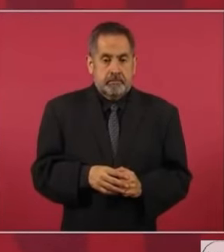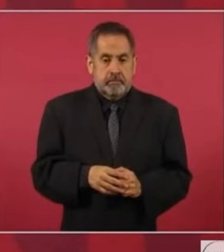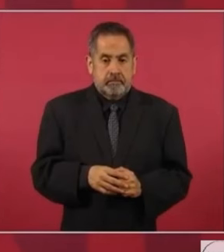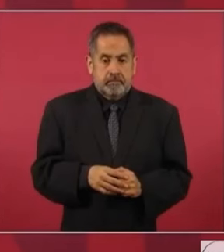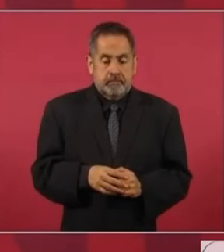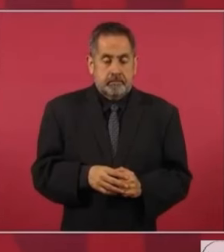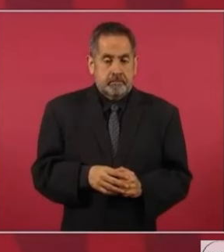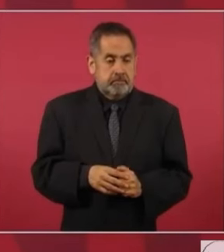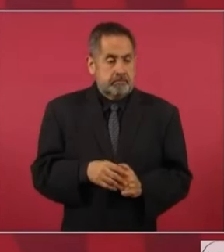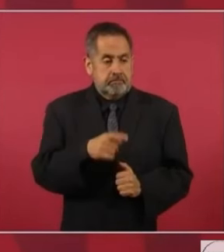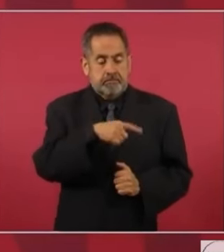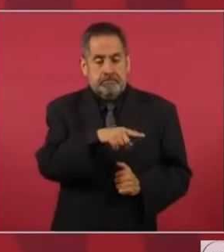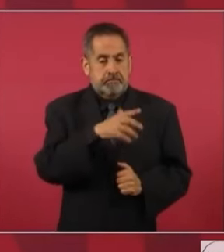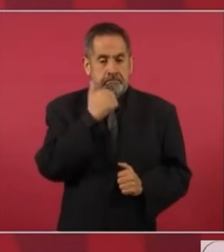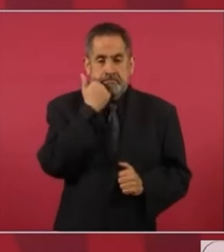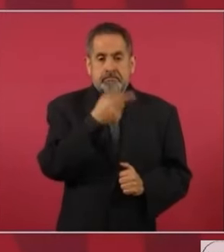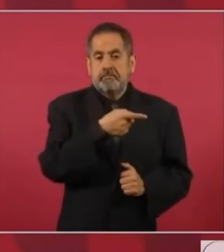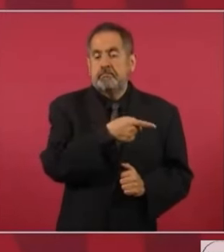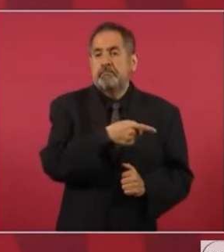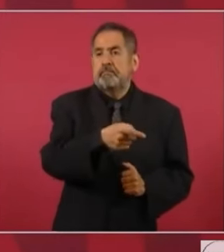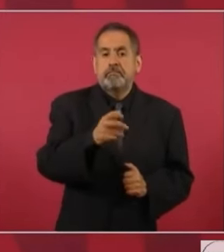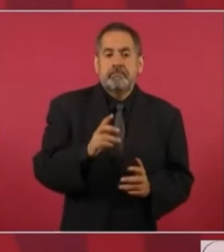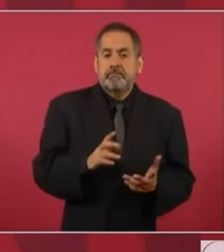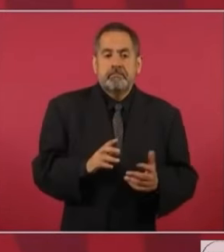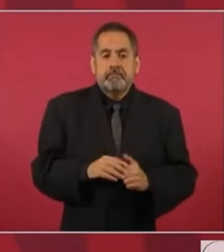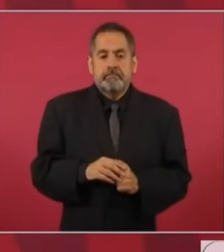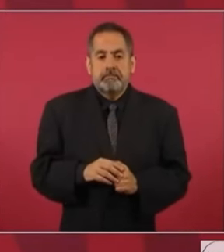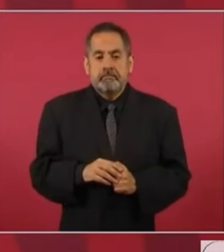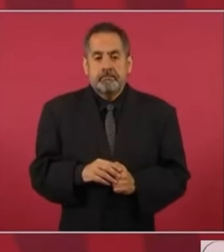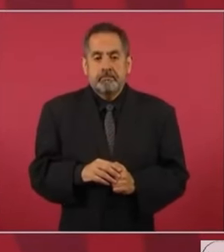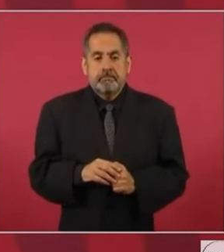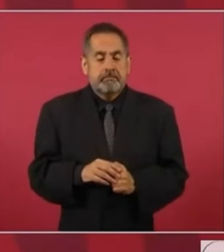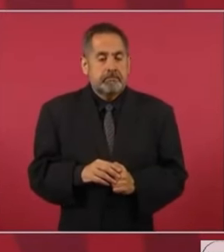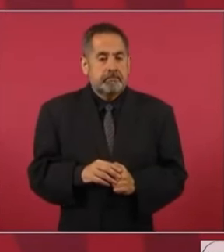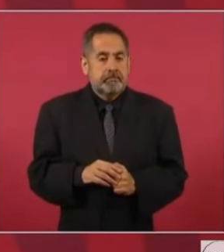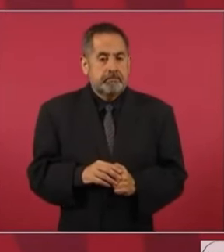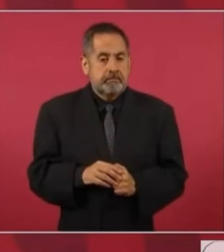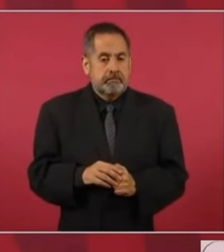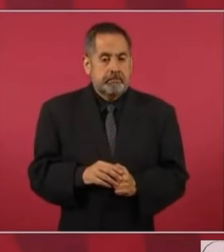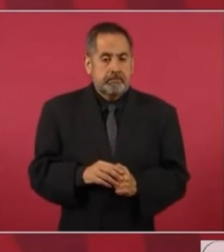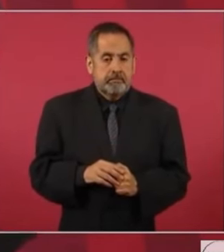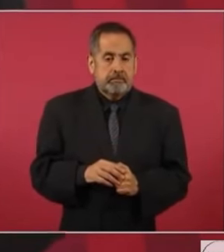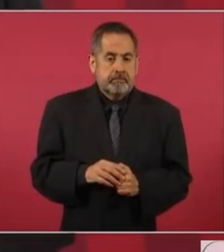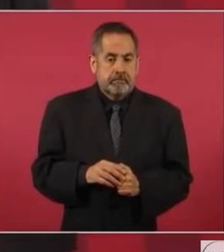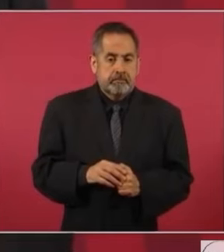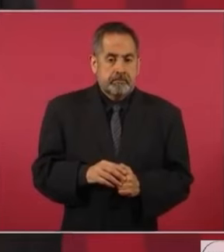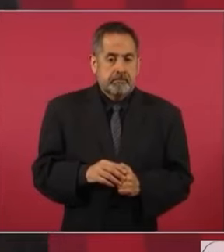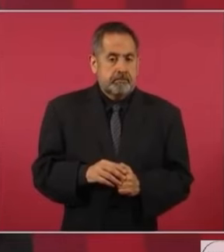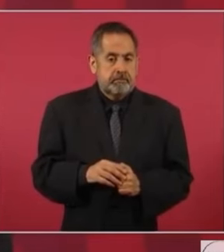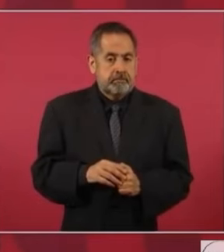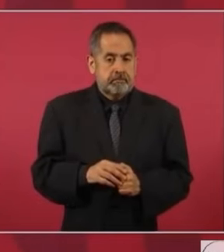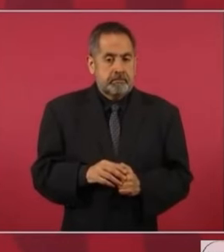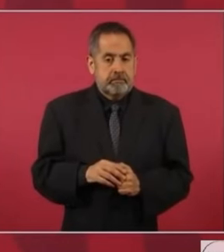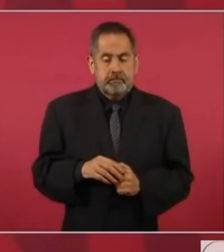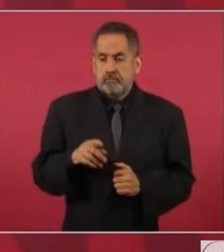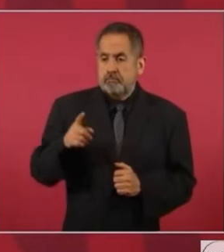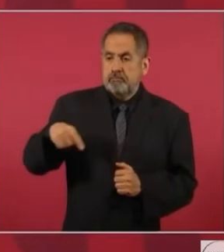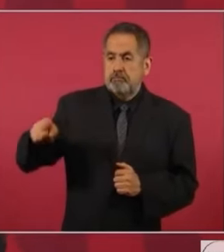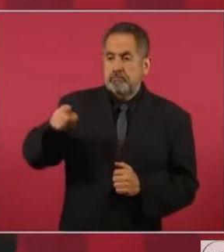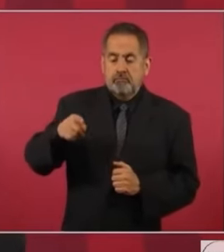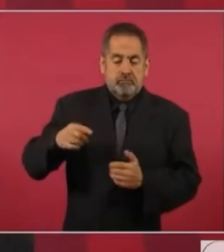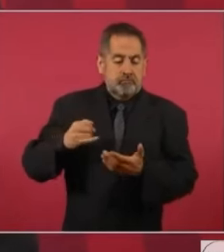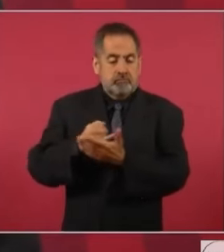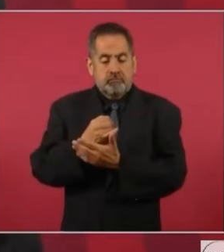la decisión judicial